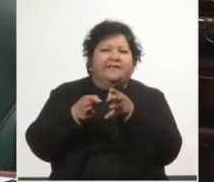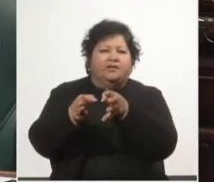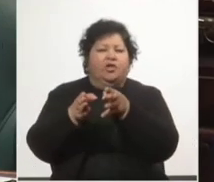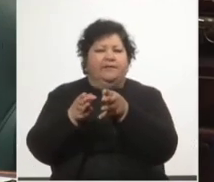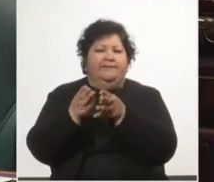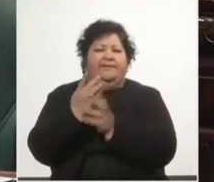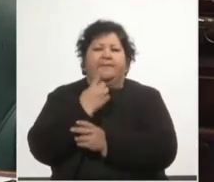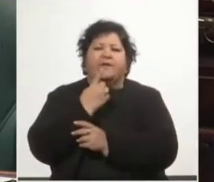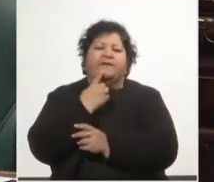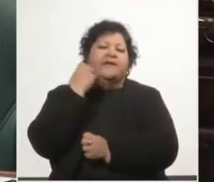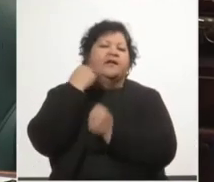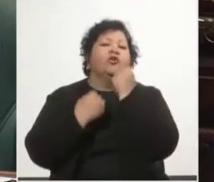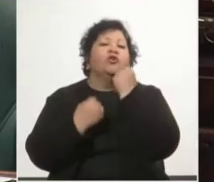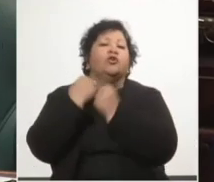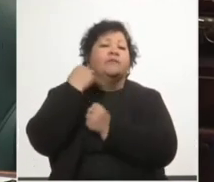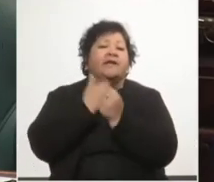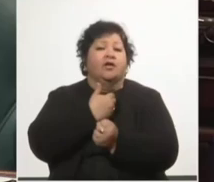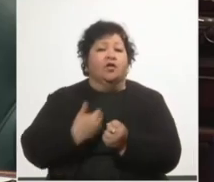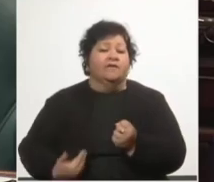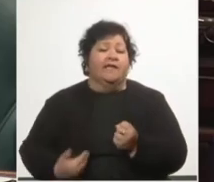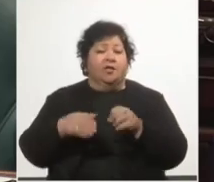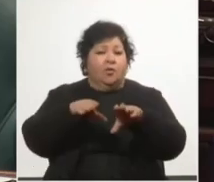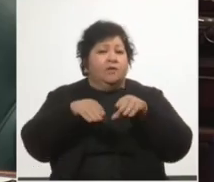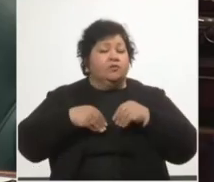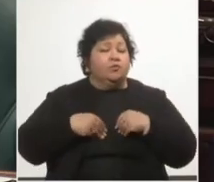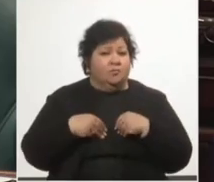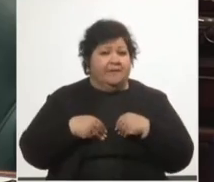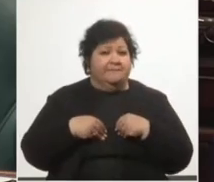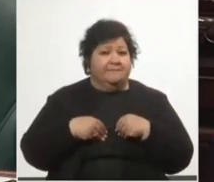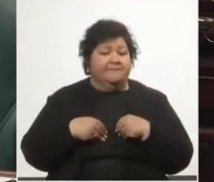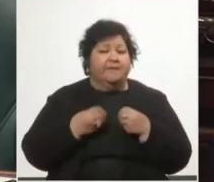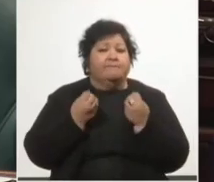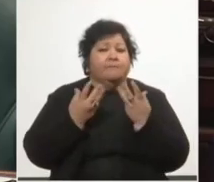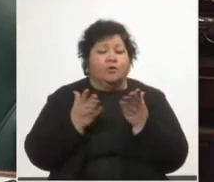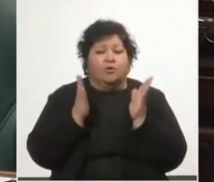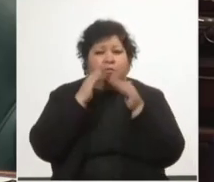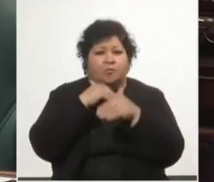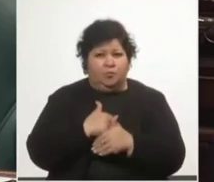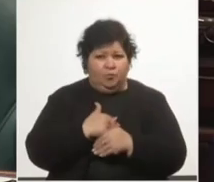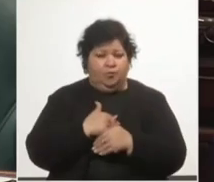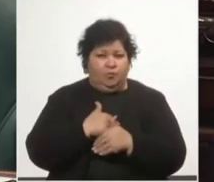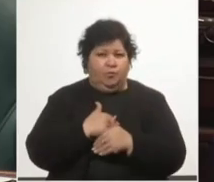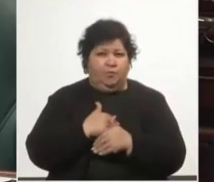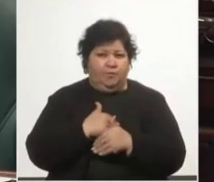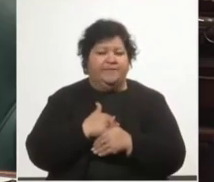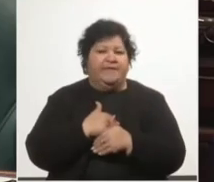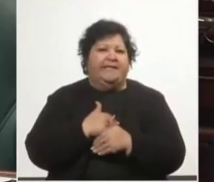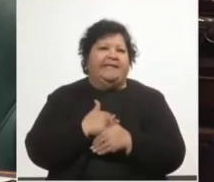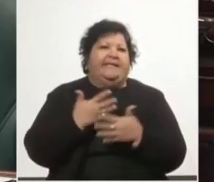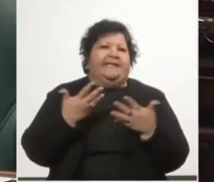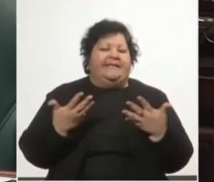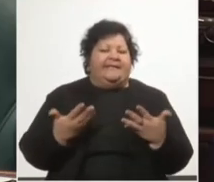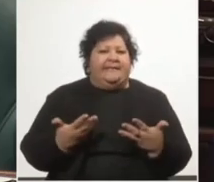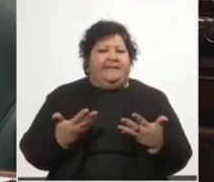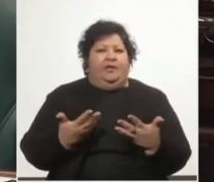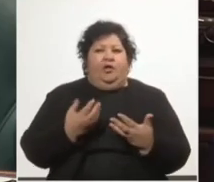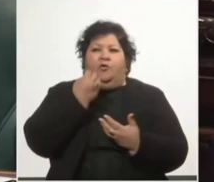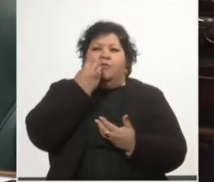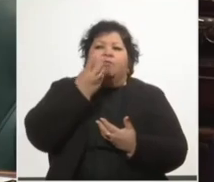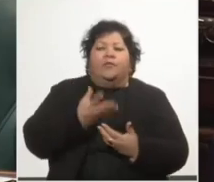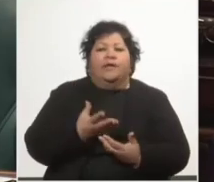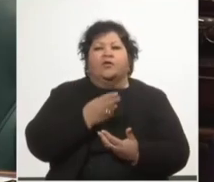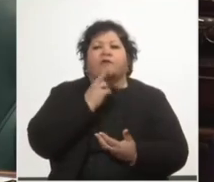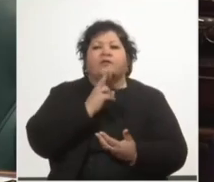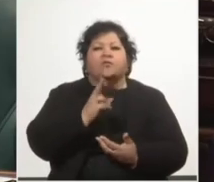adelante por este gobierno. Esta conducción no ha logrado traducir los buenos resultados sanitarios de 2020 y el